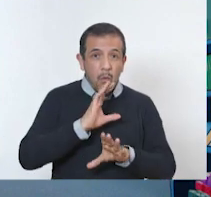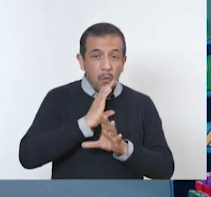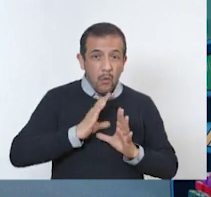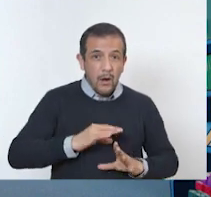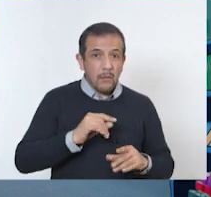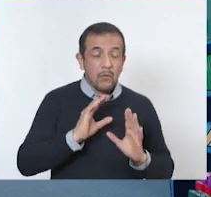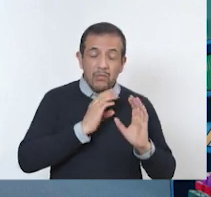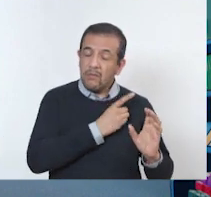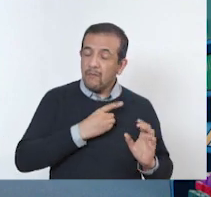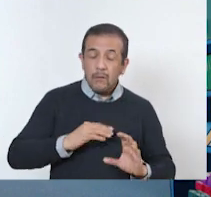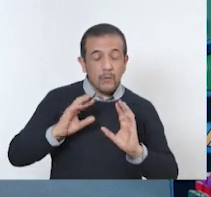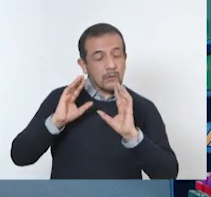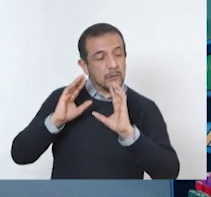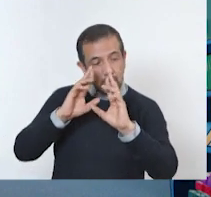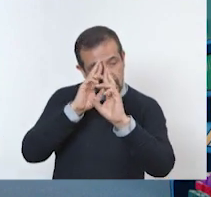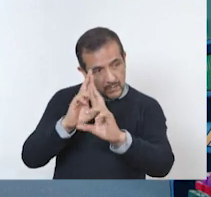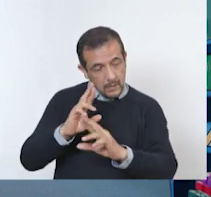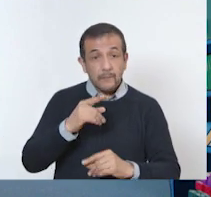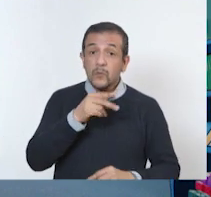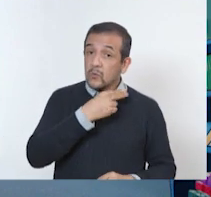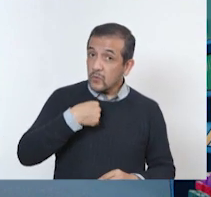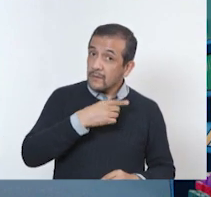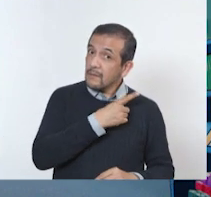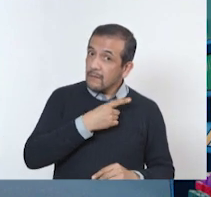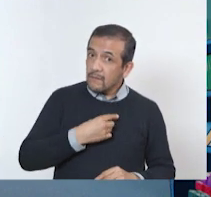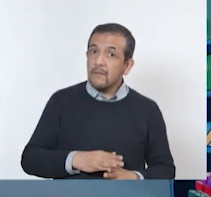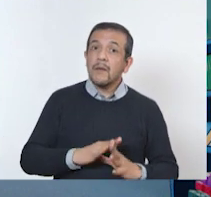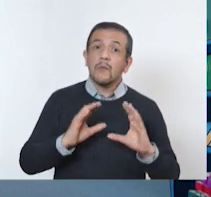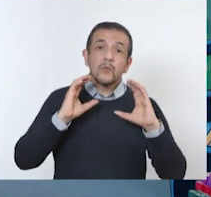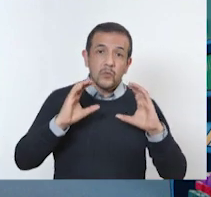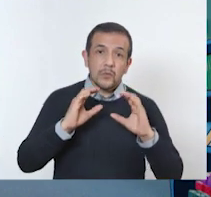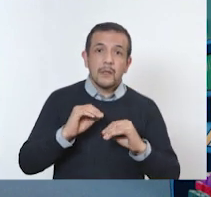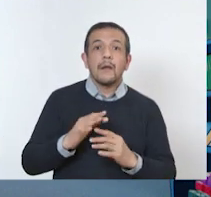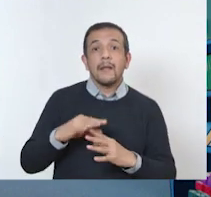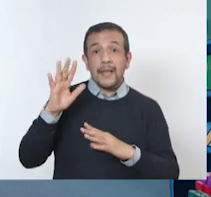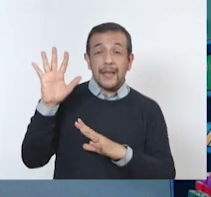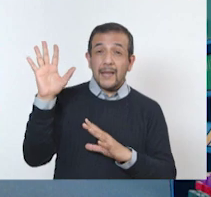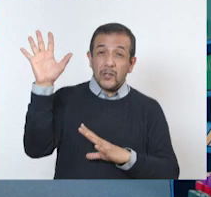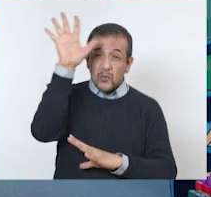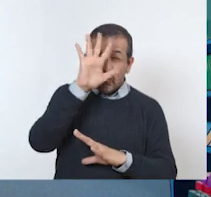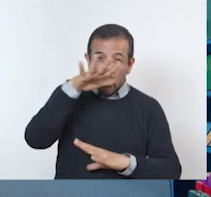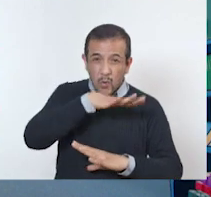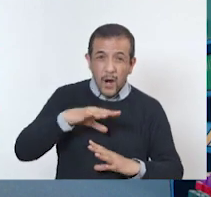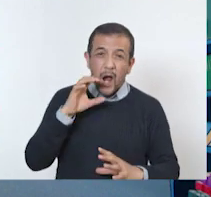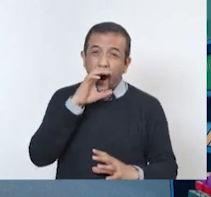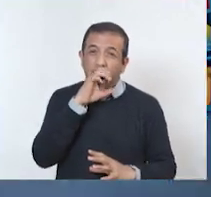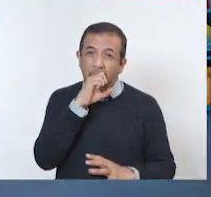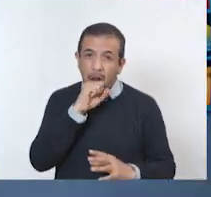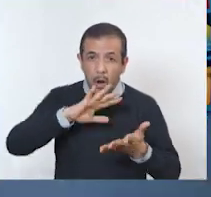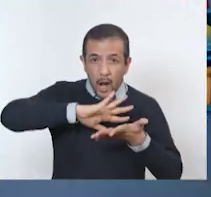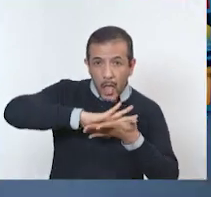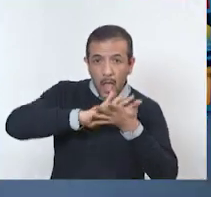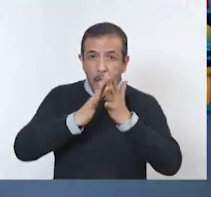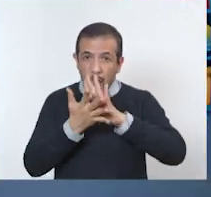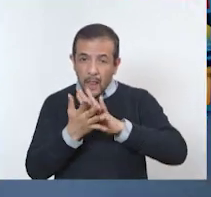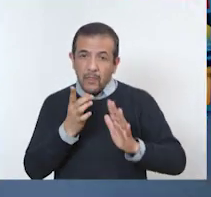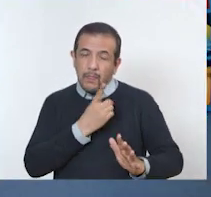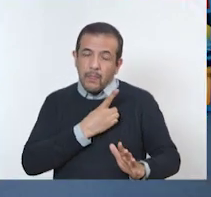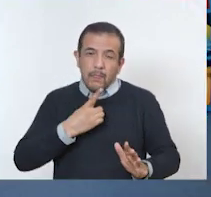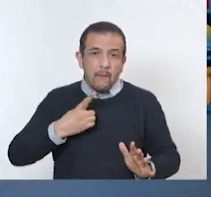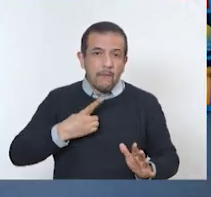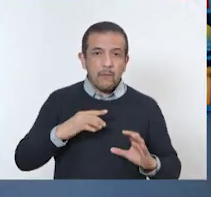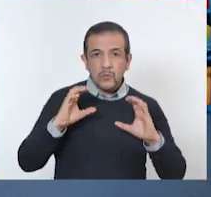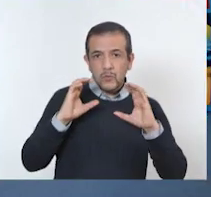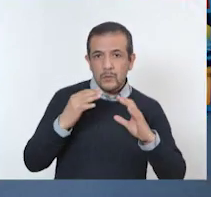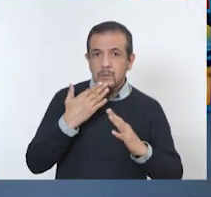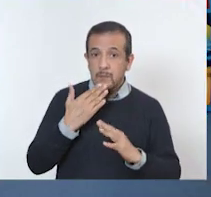Tienen su propio hogar y para conservarlos hay que tomar acciones contra el cambio climático. Exactamente. Mi querido Julio, esta clase ha sido